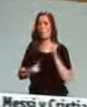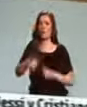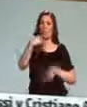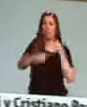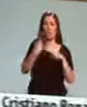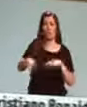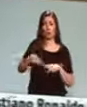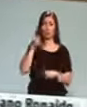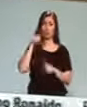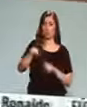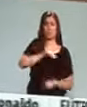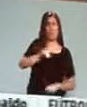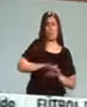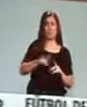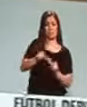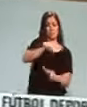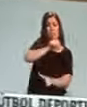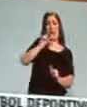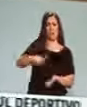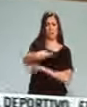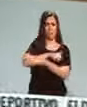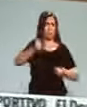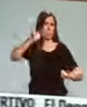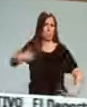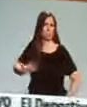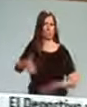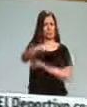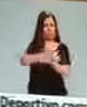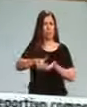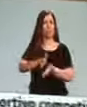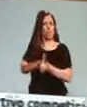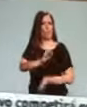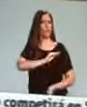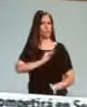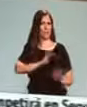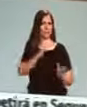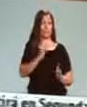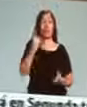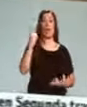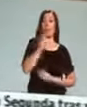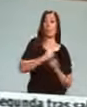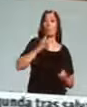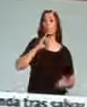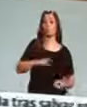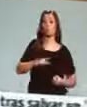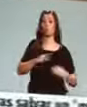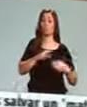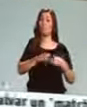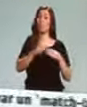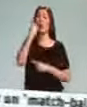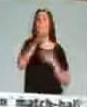insinuaciones maliciosas que han jaleado con entusiasmo, entre otros, algunos dirigentes